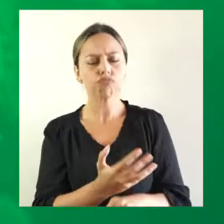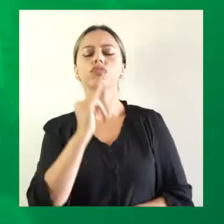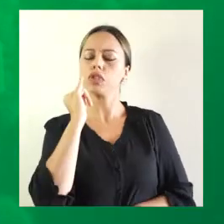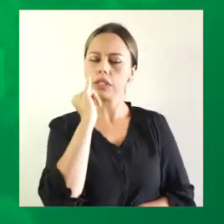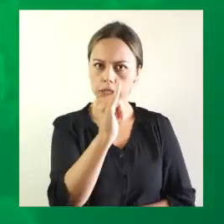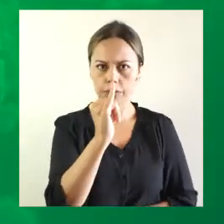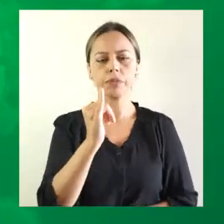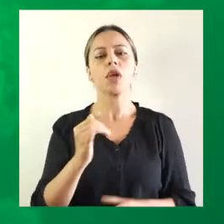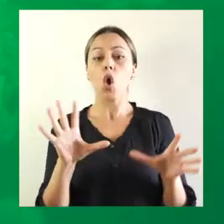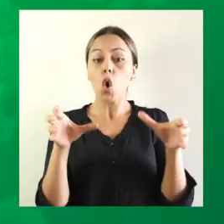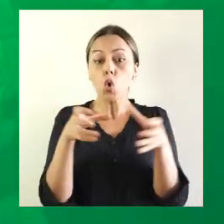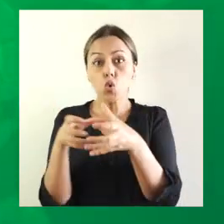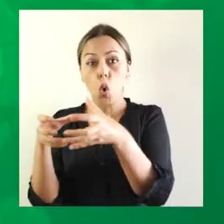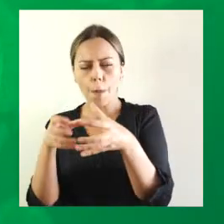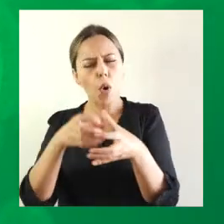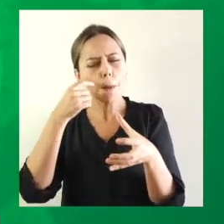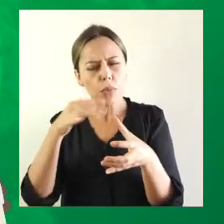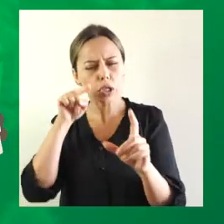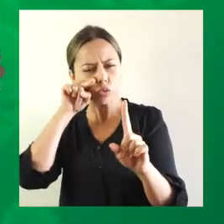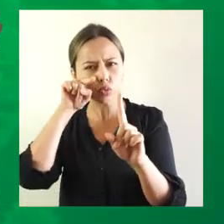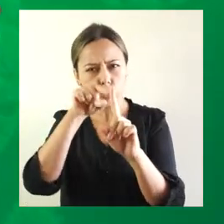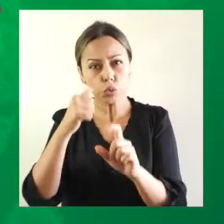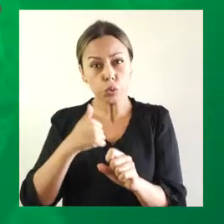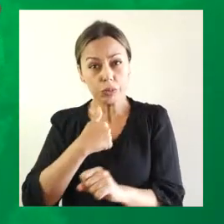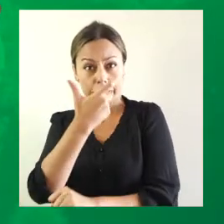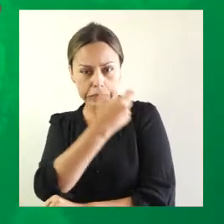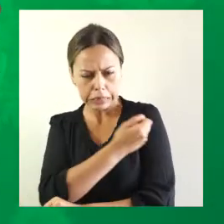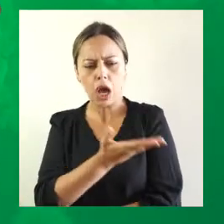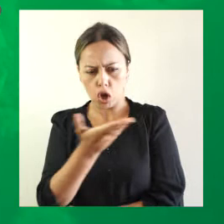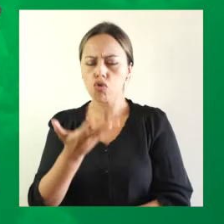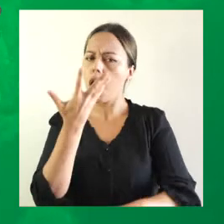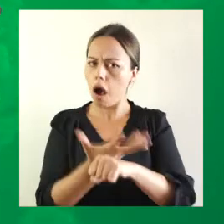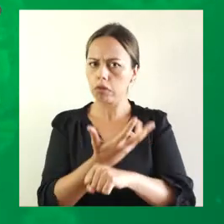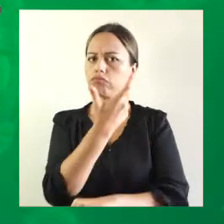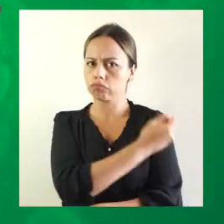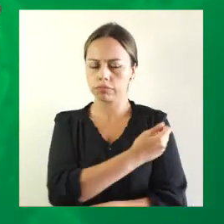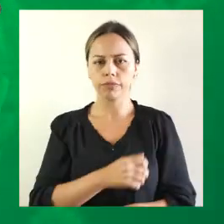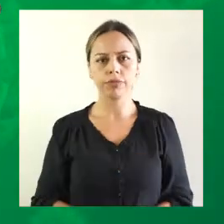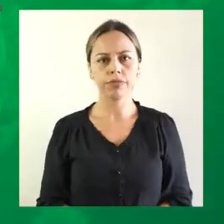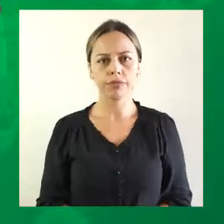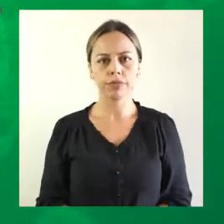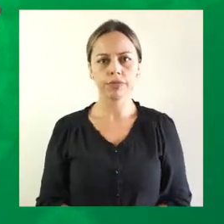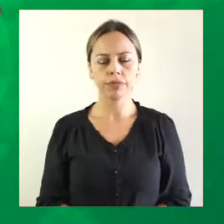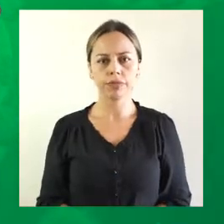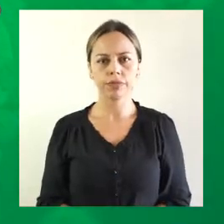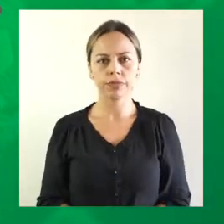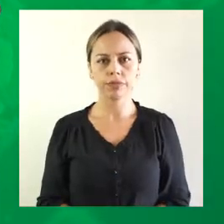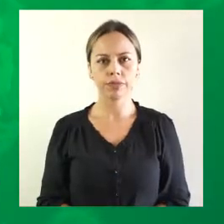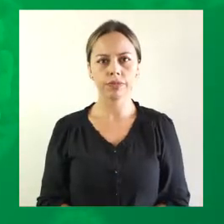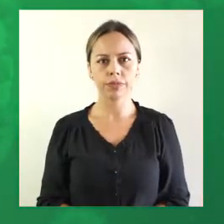de vacuna COVID-19 están aseguradas para todas las personas que forman parte de grupos objetivo de vacunar.